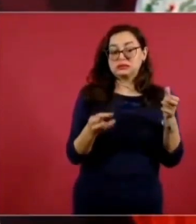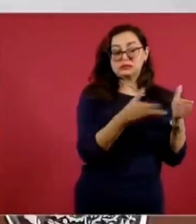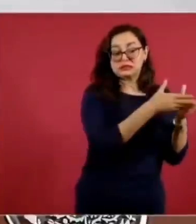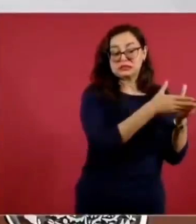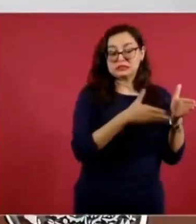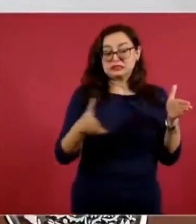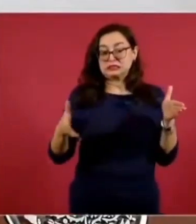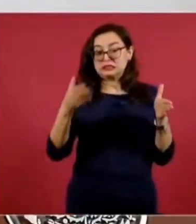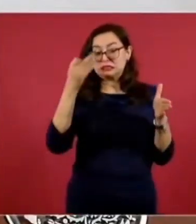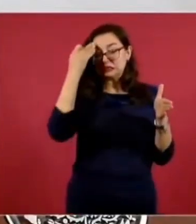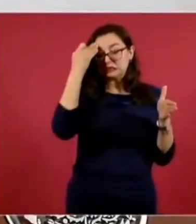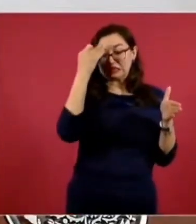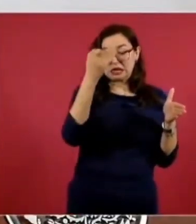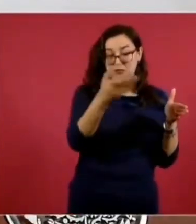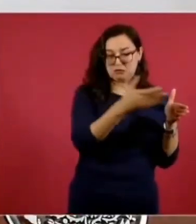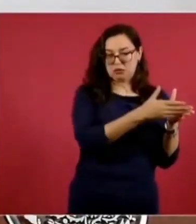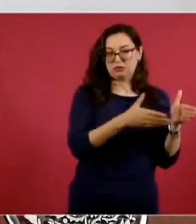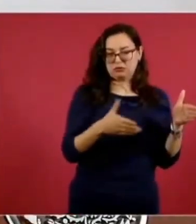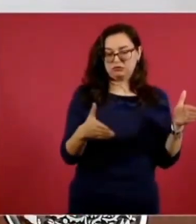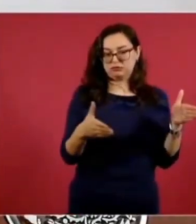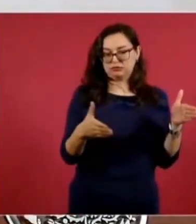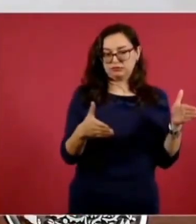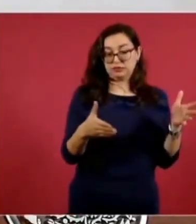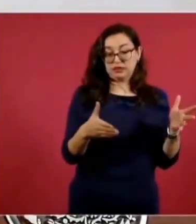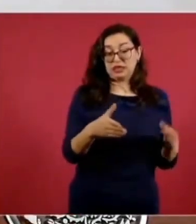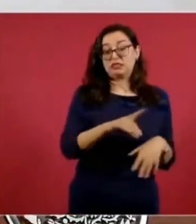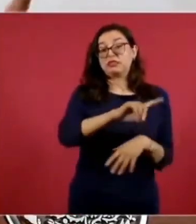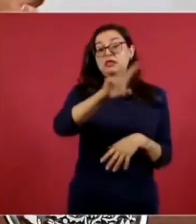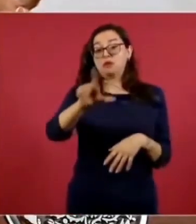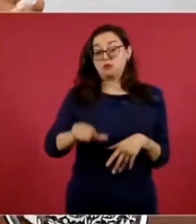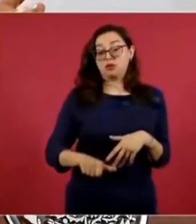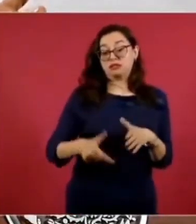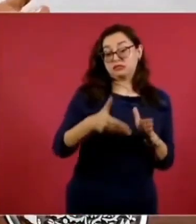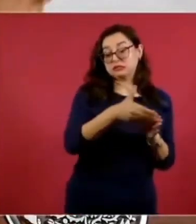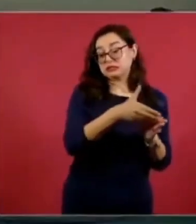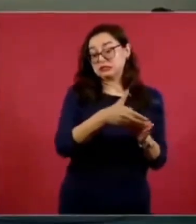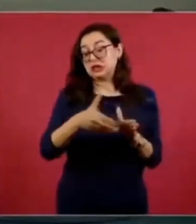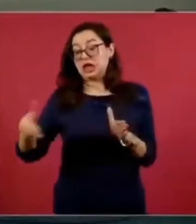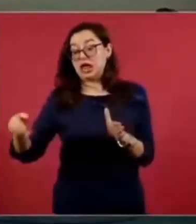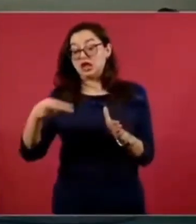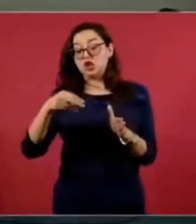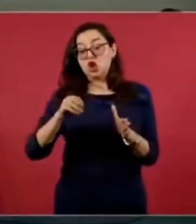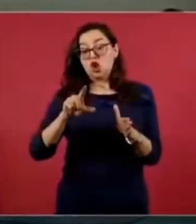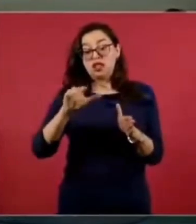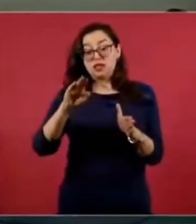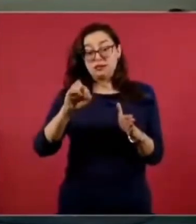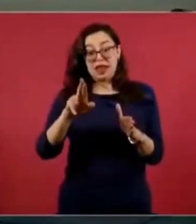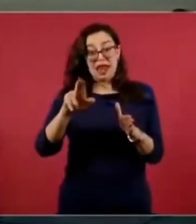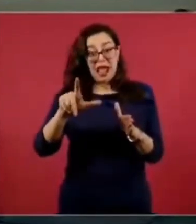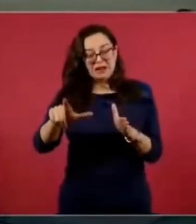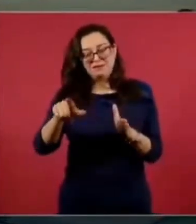El saqueo más grande en la historia de México fue el que se llevó a cabo en el periodo neoliberal